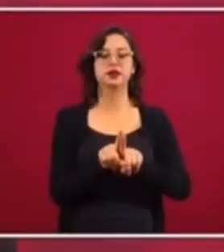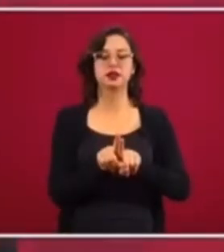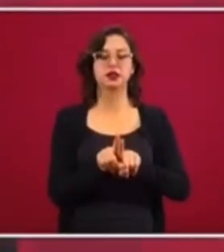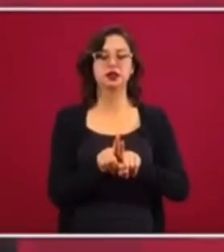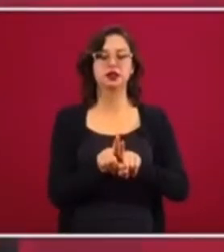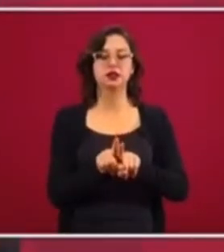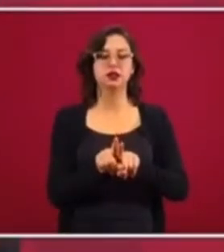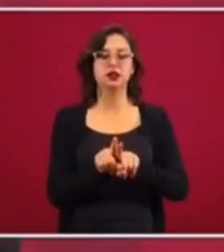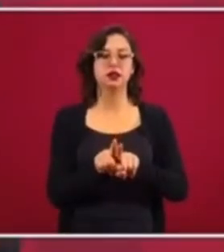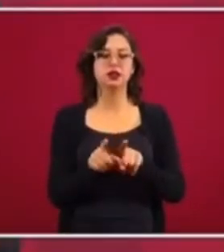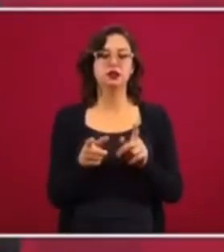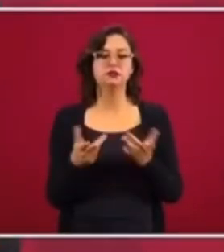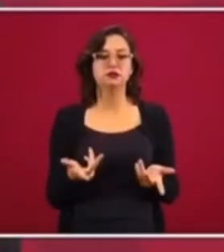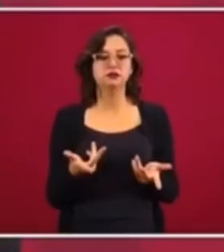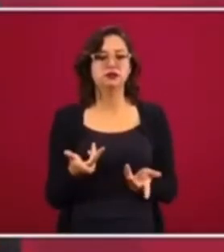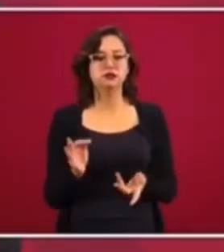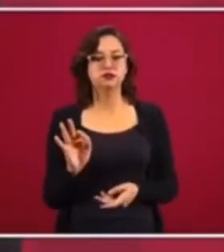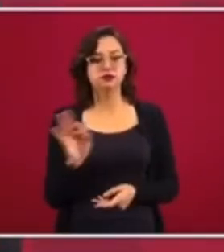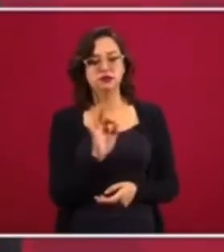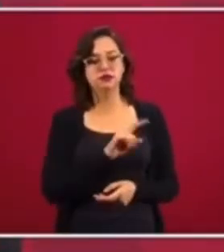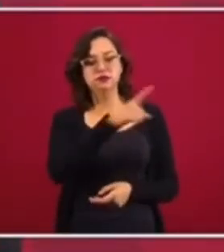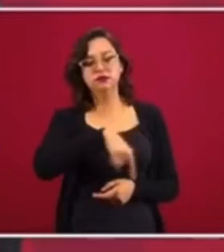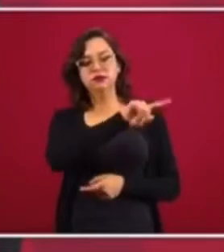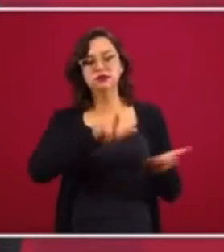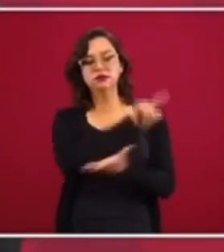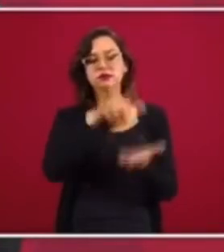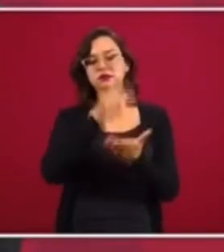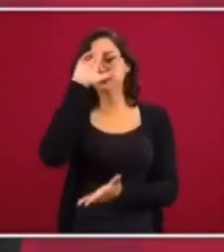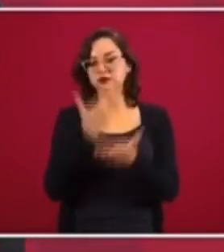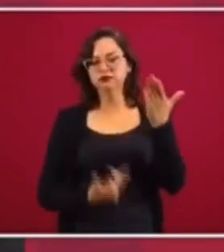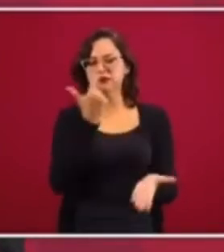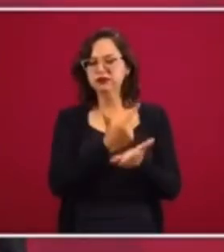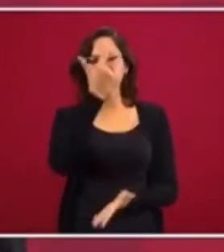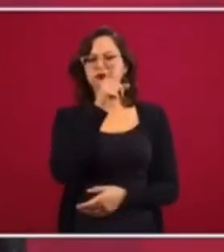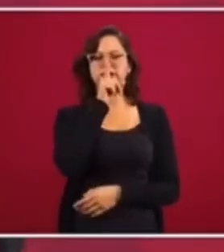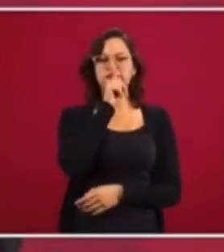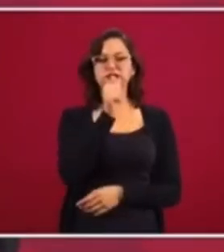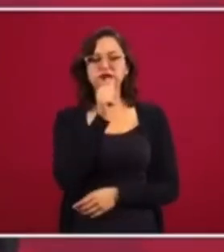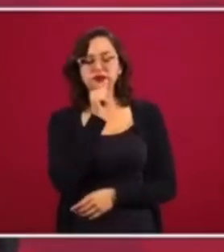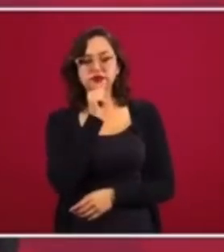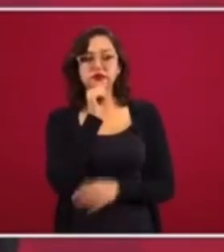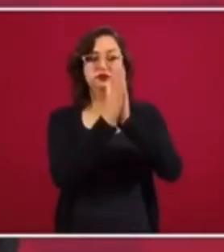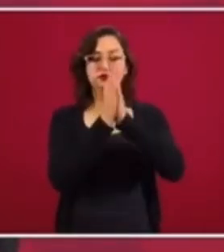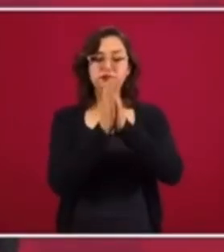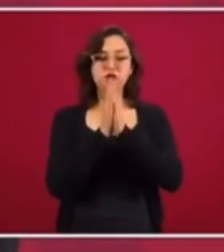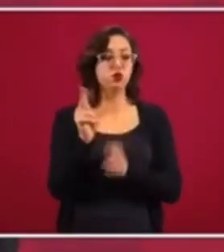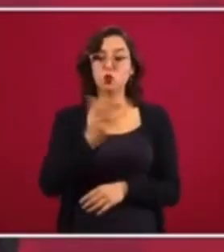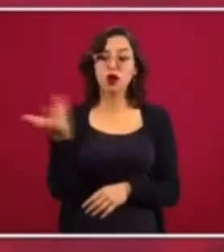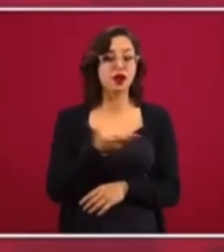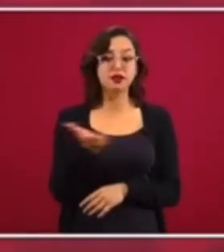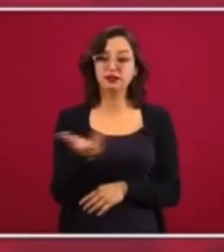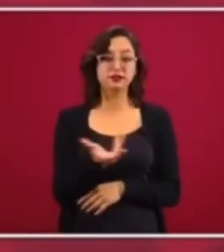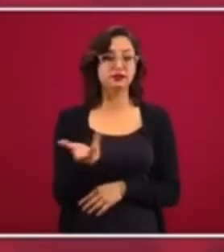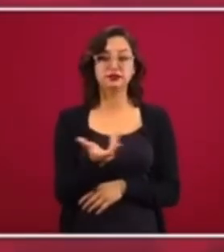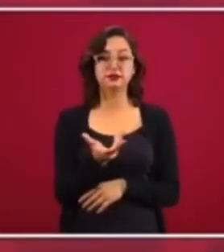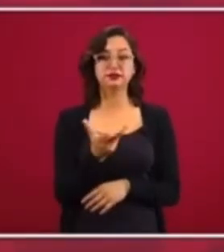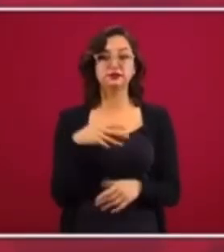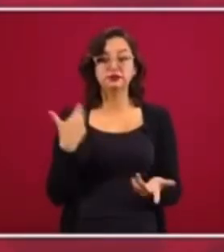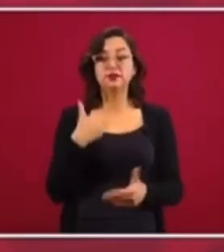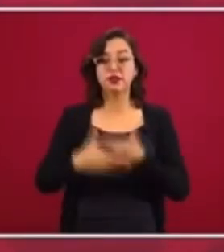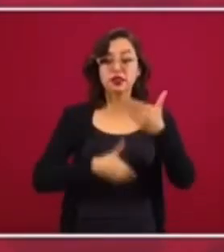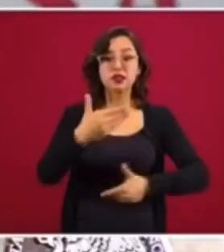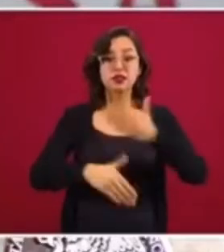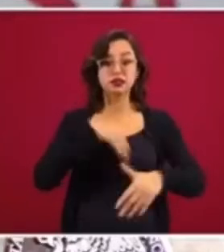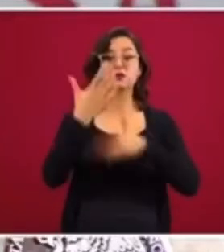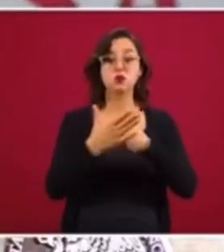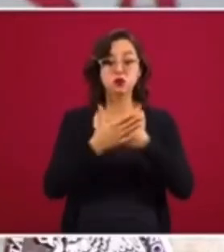sobre todo los que no han cometido delitos graves, que no den el paso, y que más adelante, luego